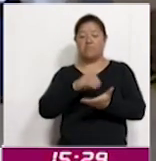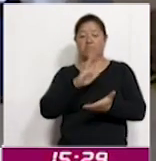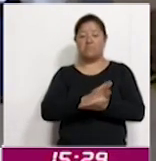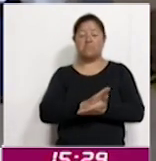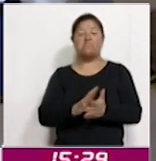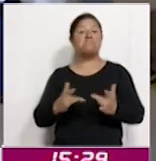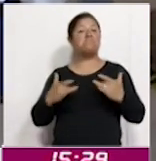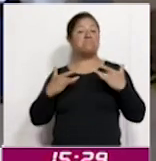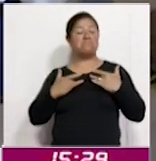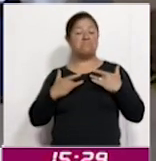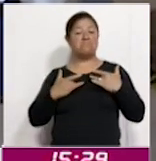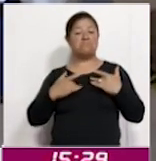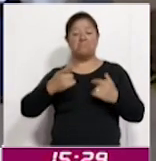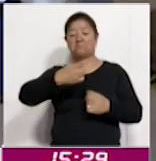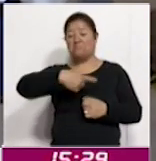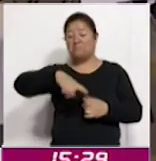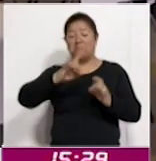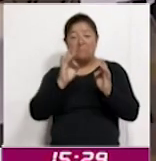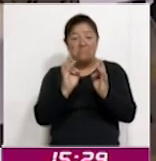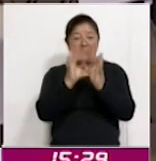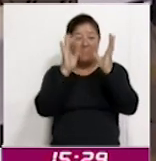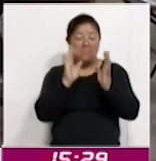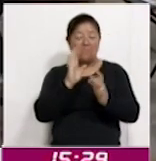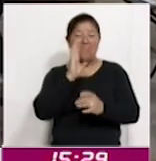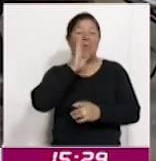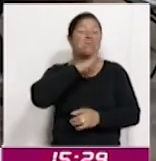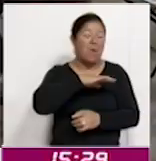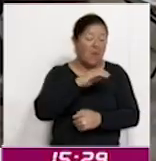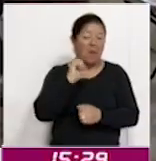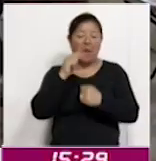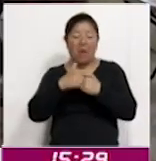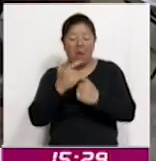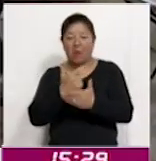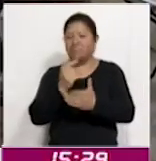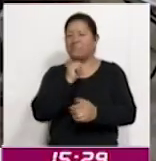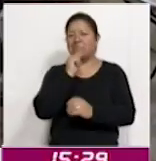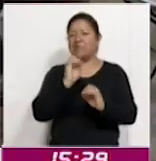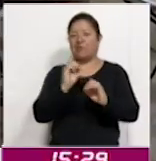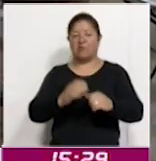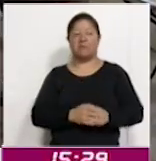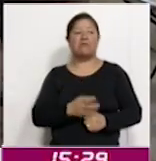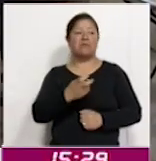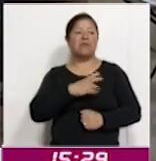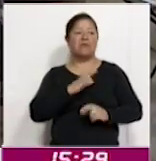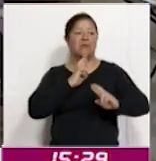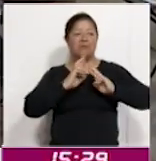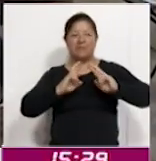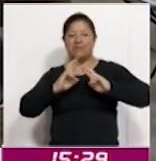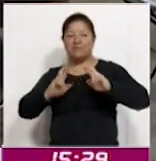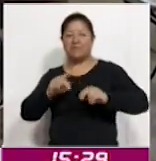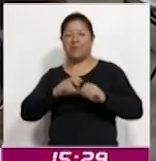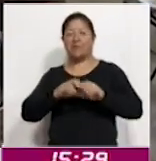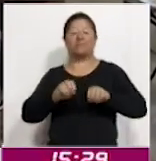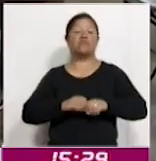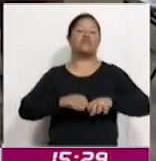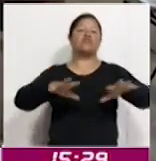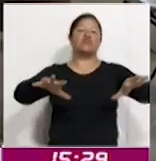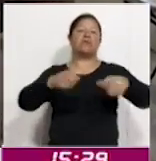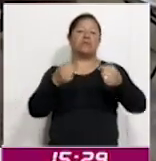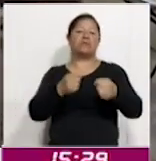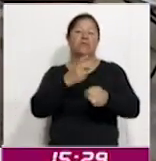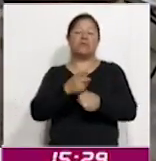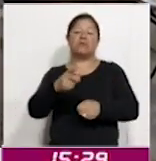saldo blanco sin incidentes graves. Este resultado se logró con el despliegue estratégico de fuerzas de seguridad